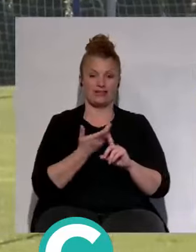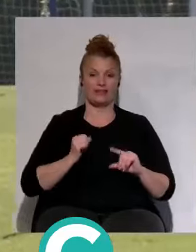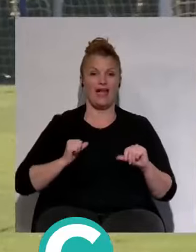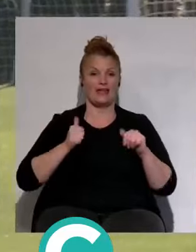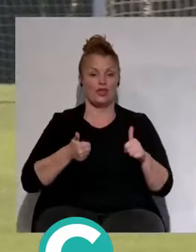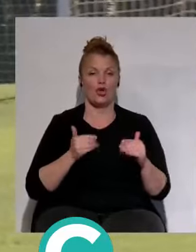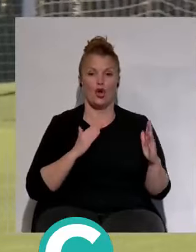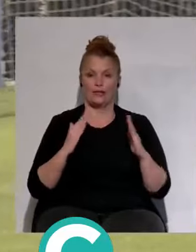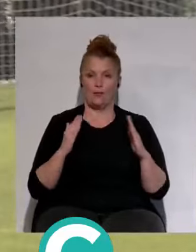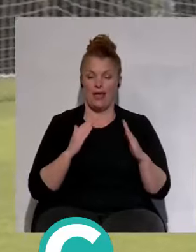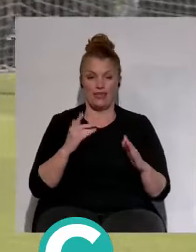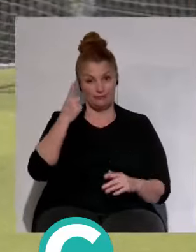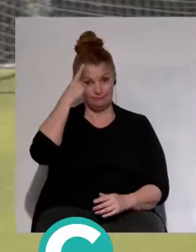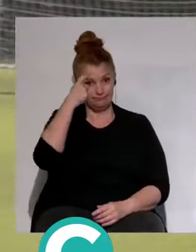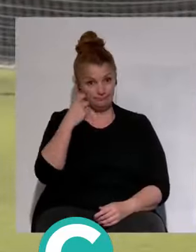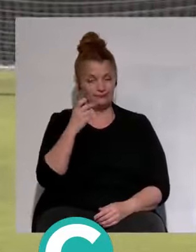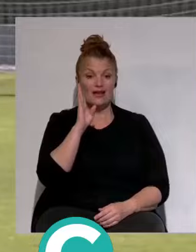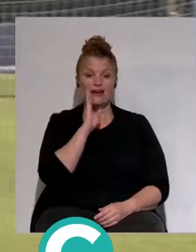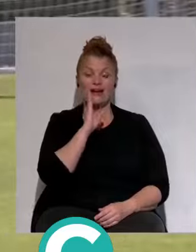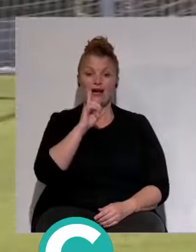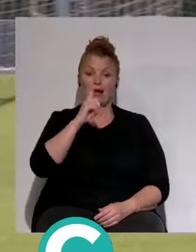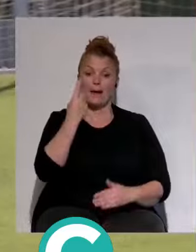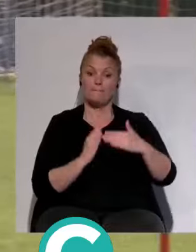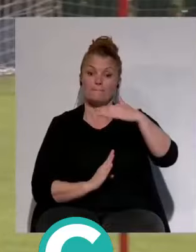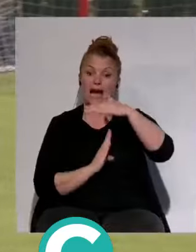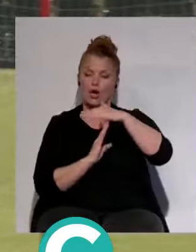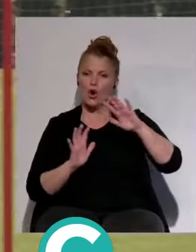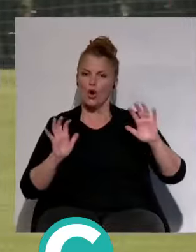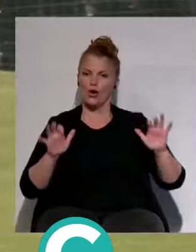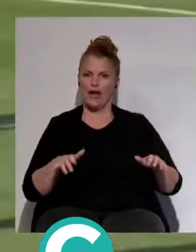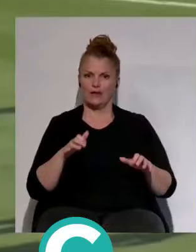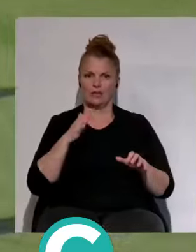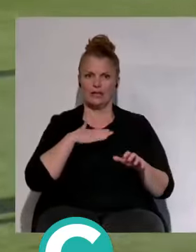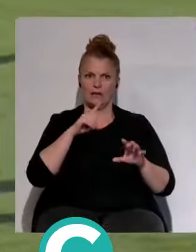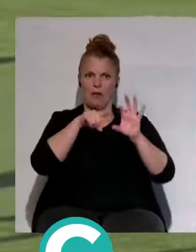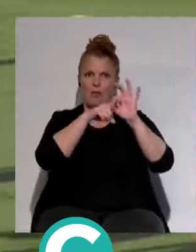de la temporada. Porque recordemos que antes del primer parón, el Cádiz estaba en puestos europeos.